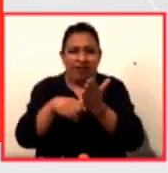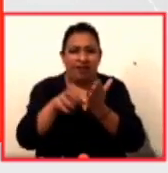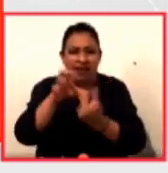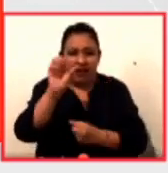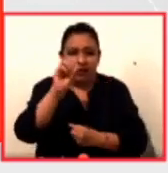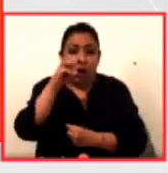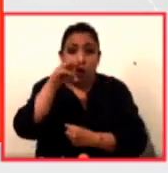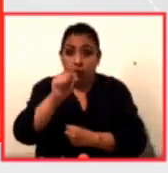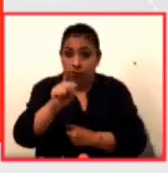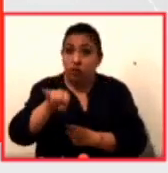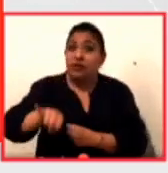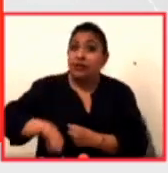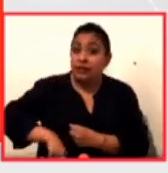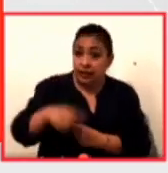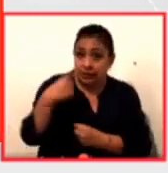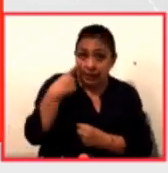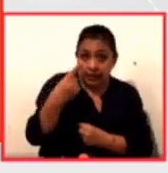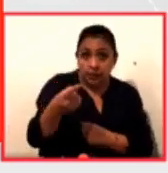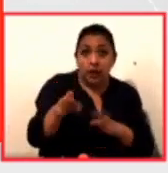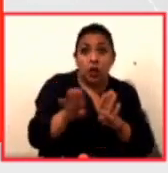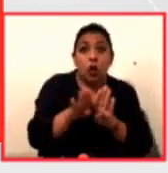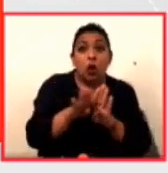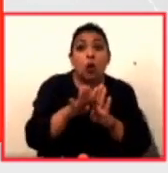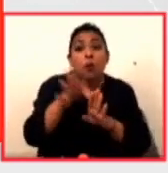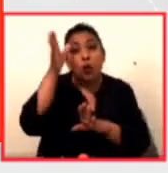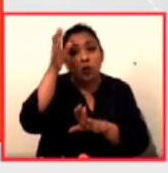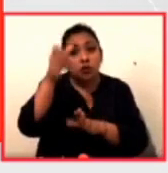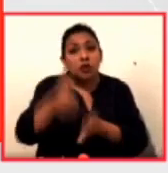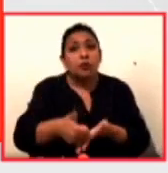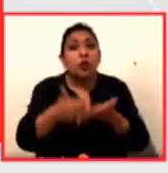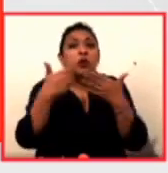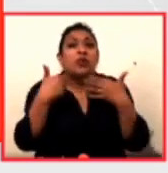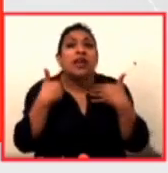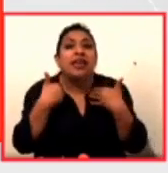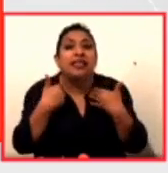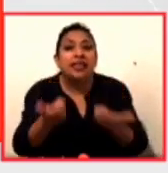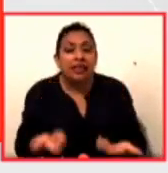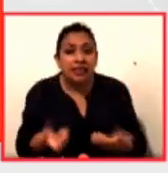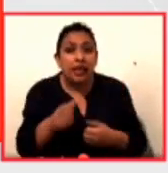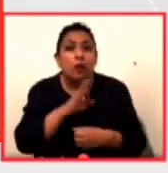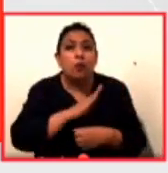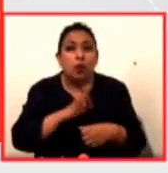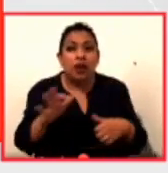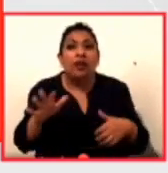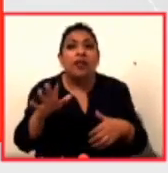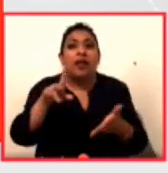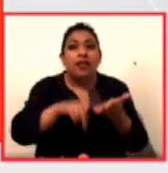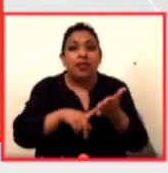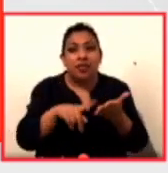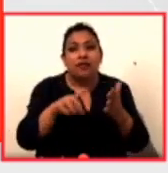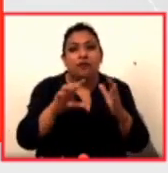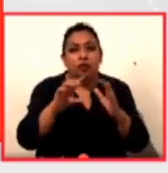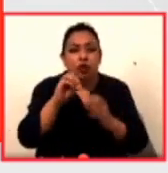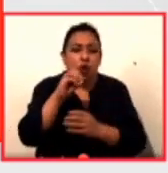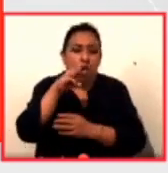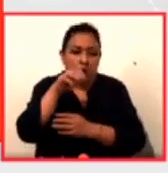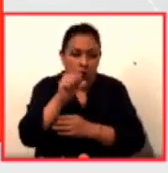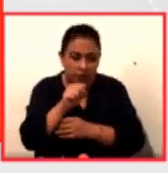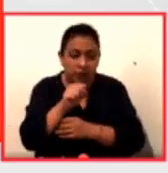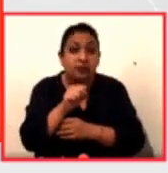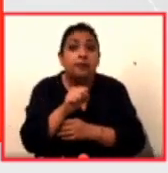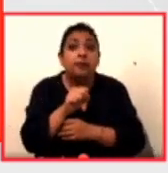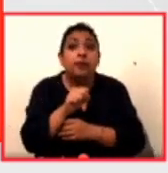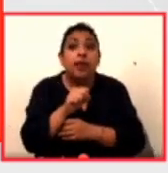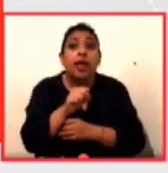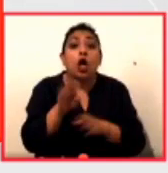es muy interesante que recogamos este precepto para entender la dimensión y alcance que pueda llegar a tener esta organización es justamente que